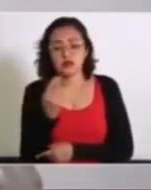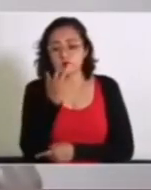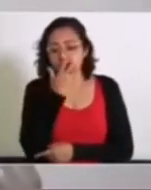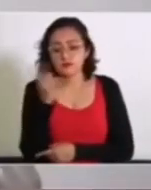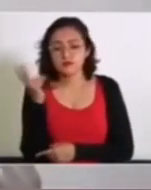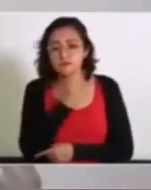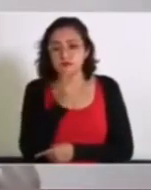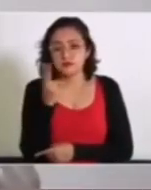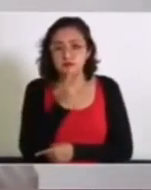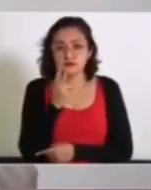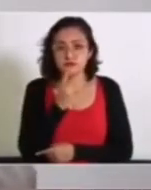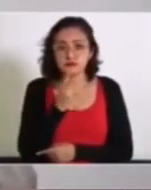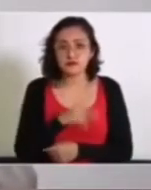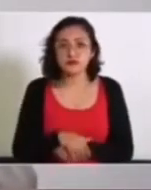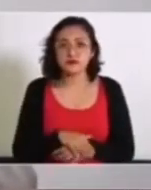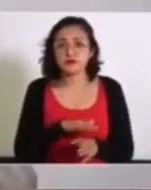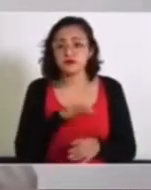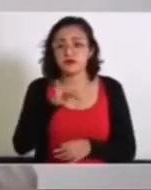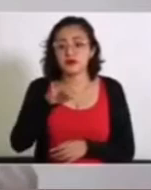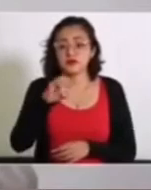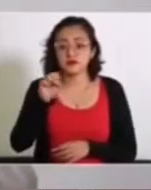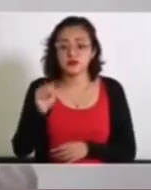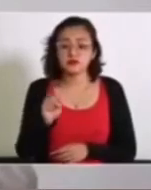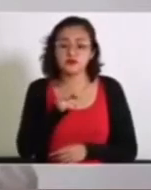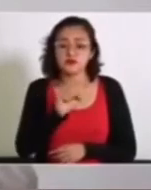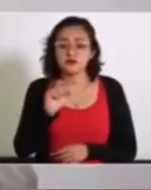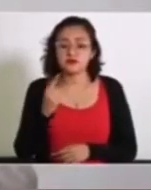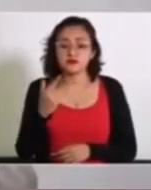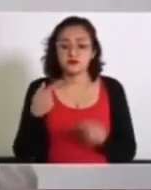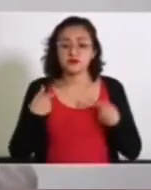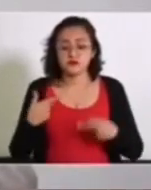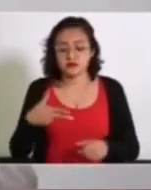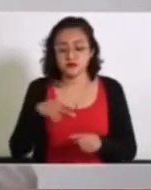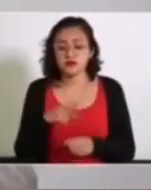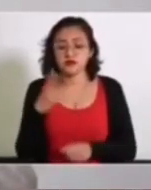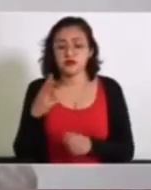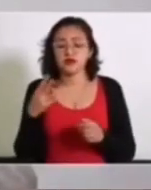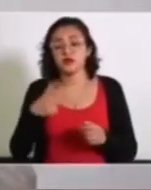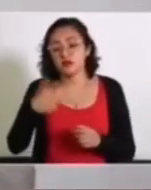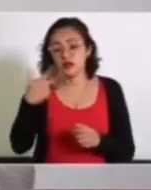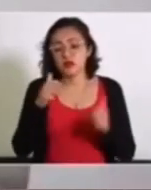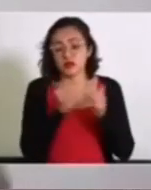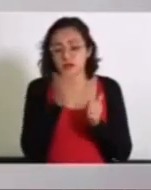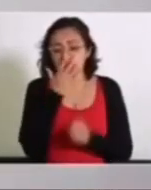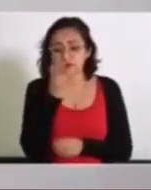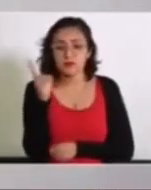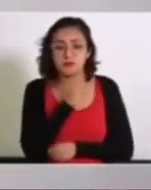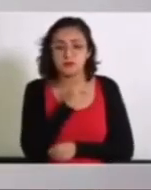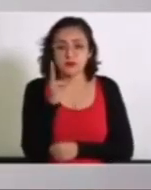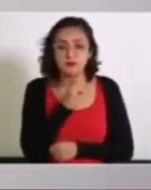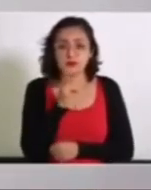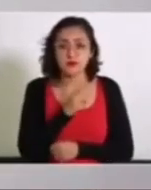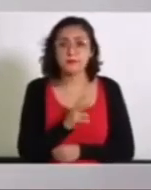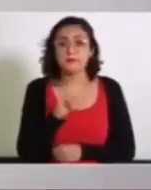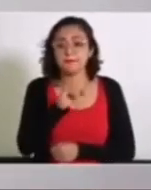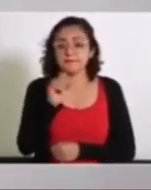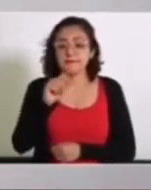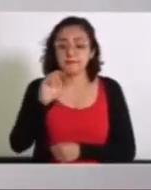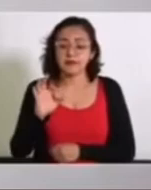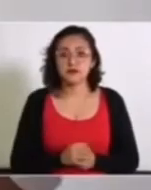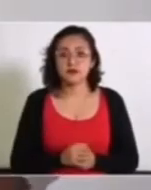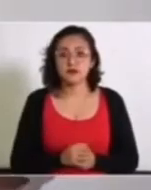ventilación asistida. El IMSS, 127 pacientes y 13 con ventilación asistida. ISTE,